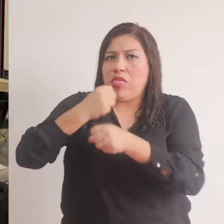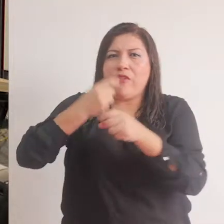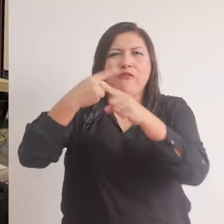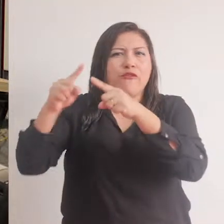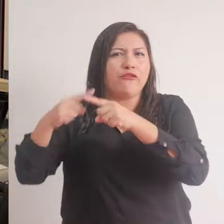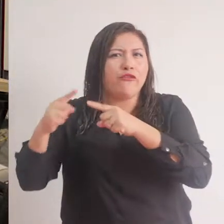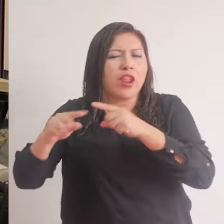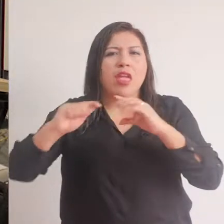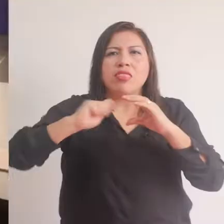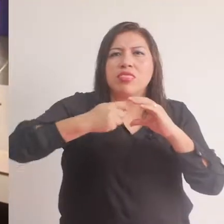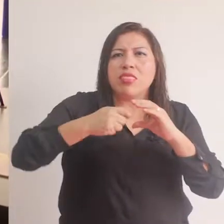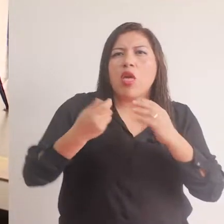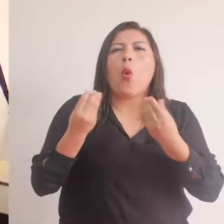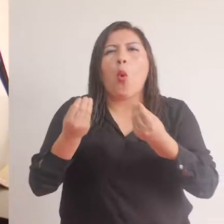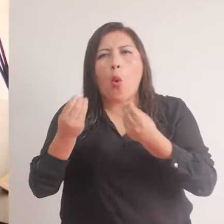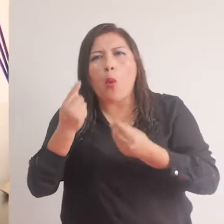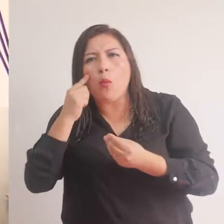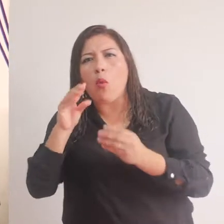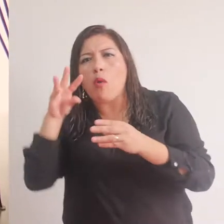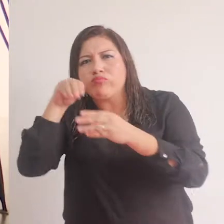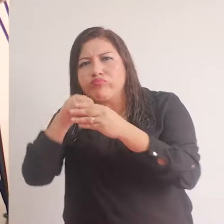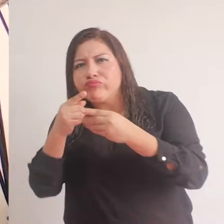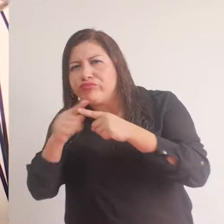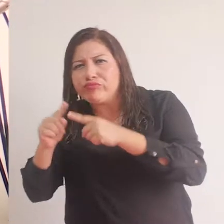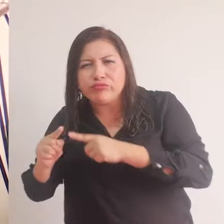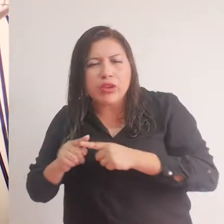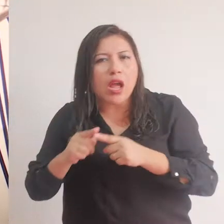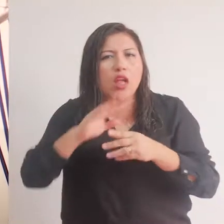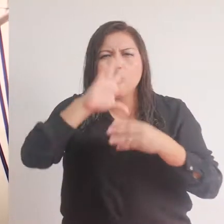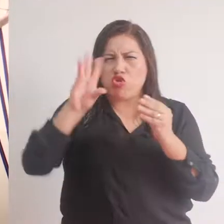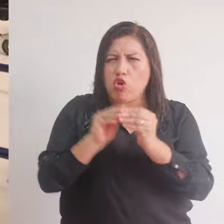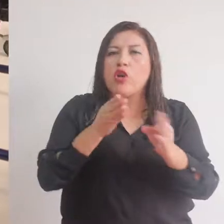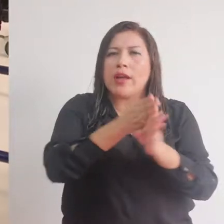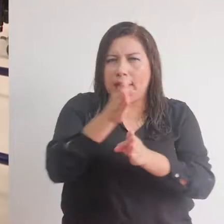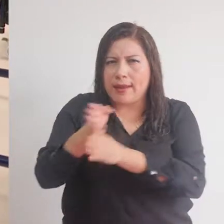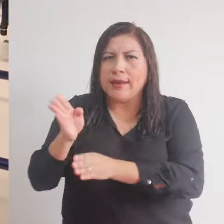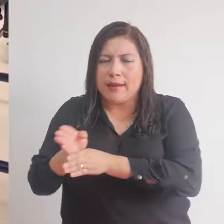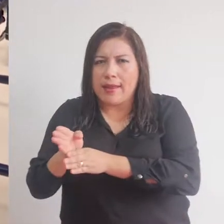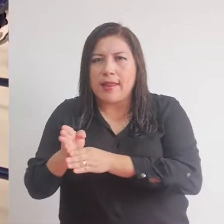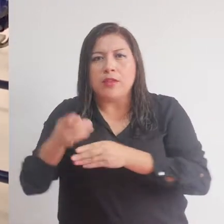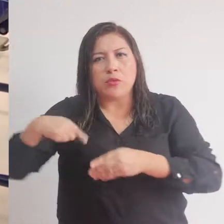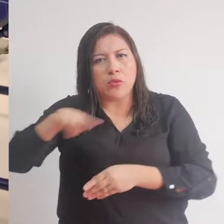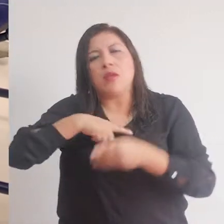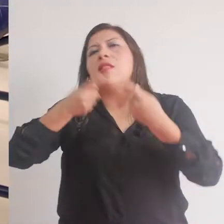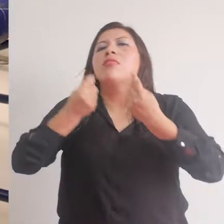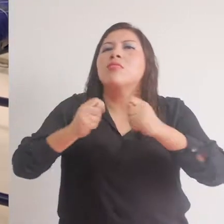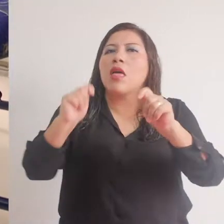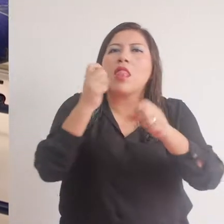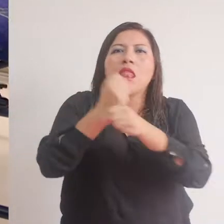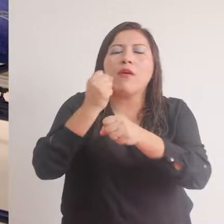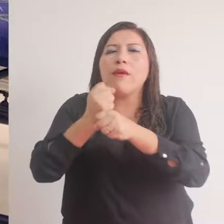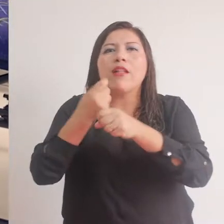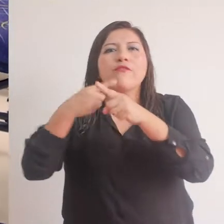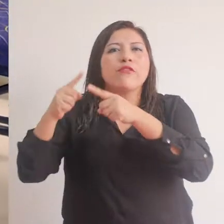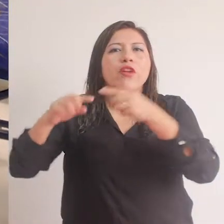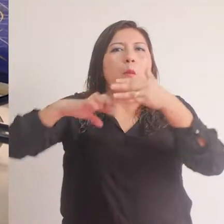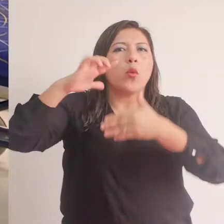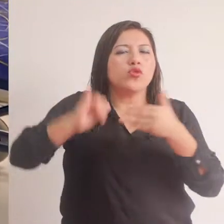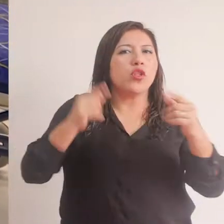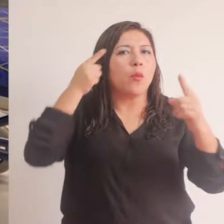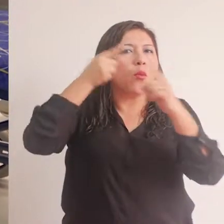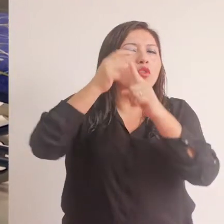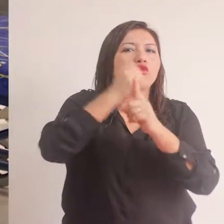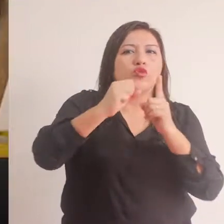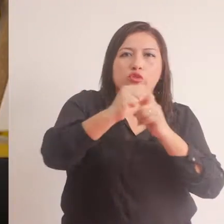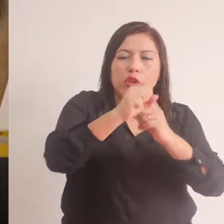trabajamos en los diferentes talleres, no solo en la carrera de arquitectura de interiores, sino en todas las carreras, tratamos de trabajar diferentes proyectos